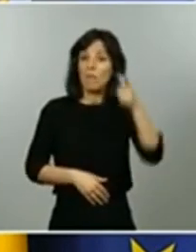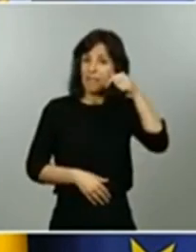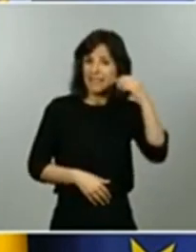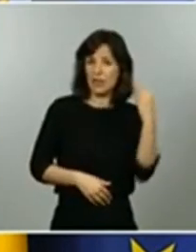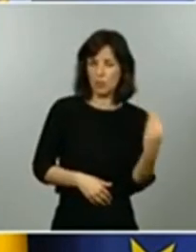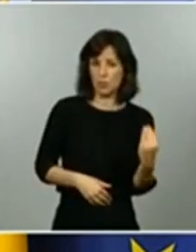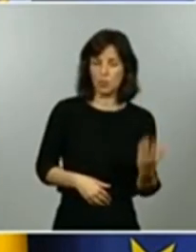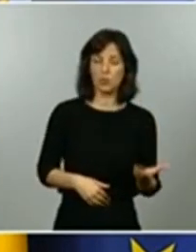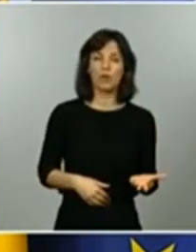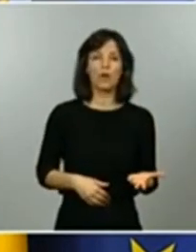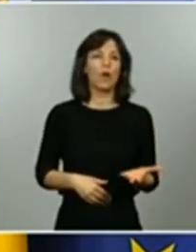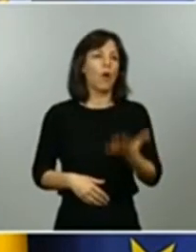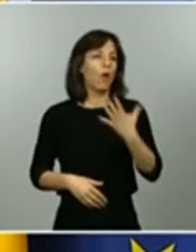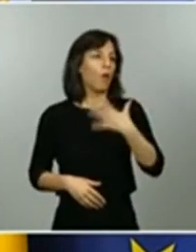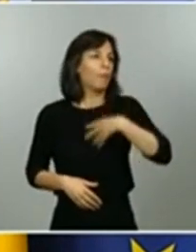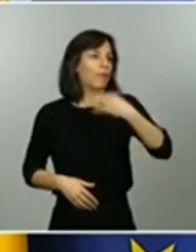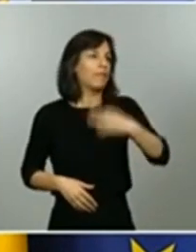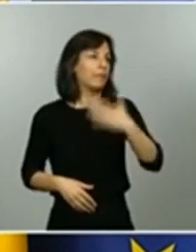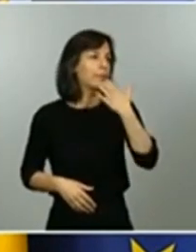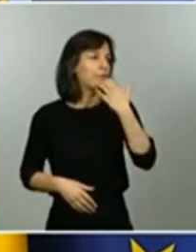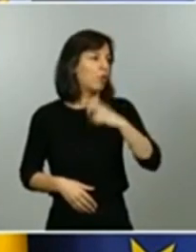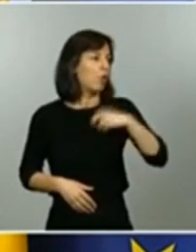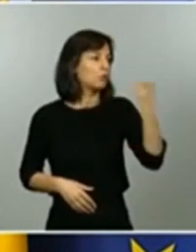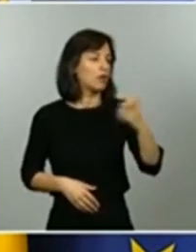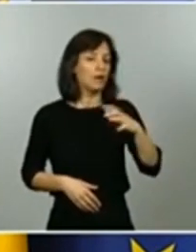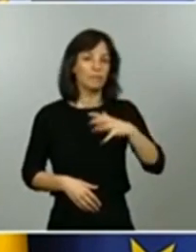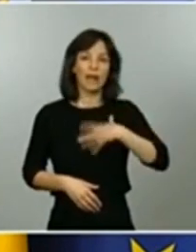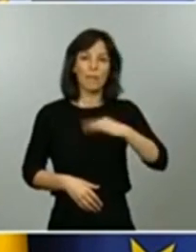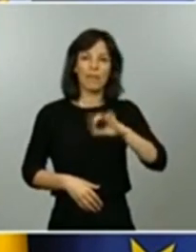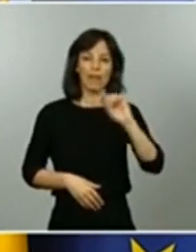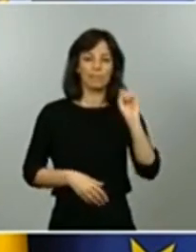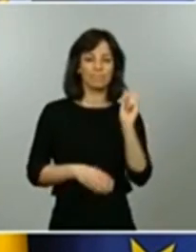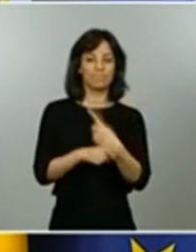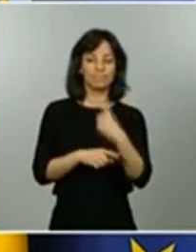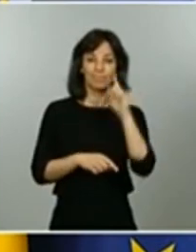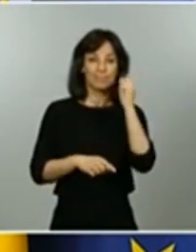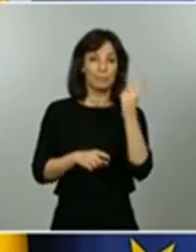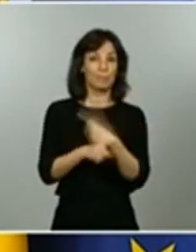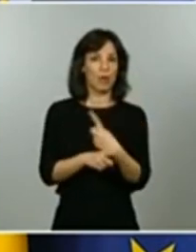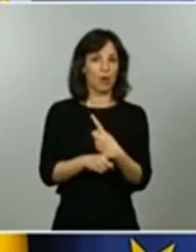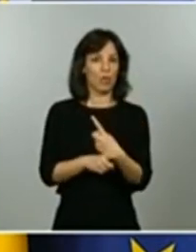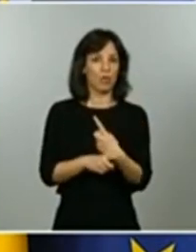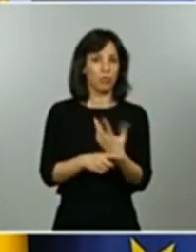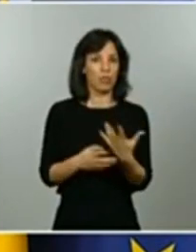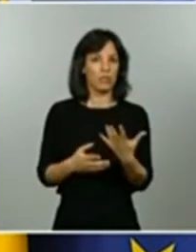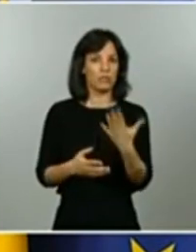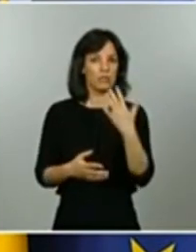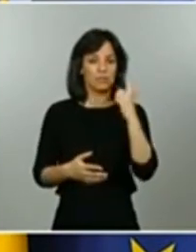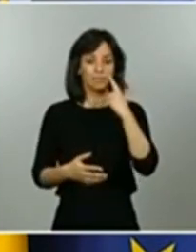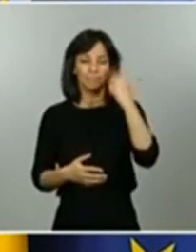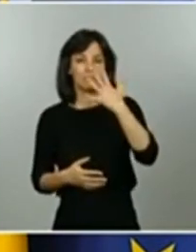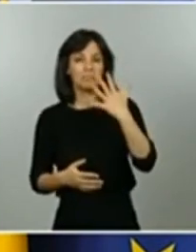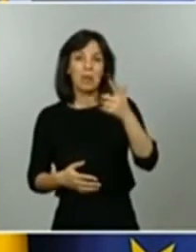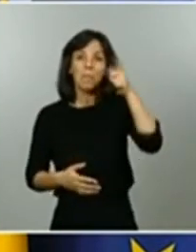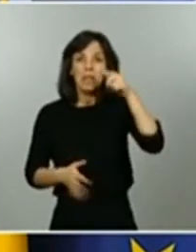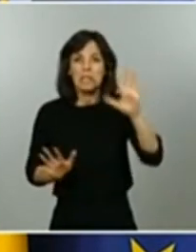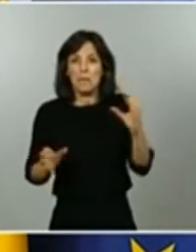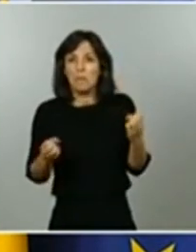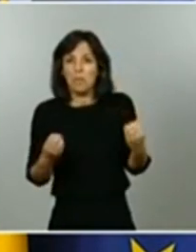la capacidad de detección de forma precoz de los casos que en Melilla en principio es muy buena la capacidad de